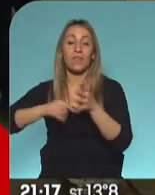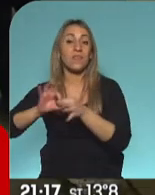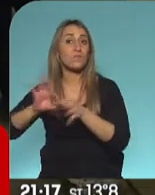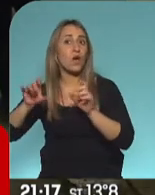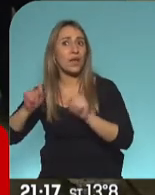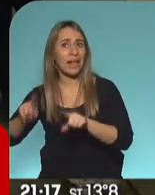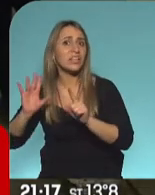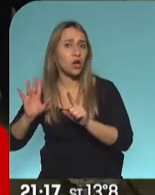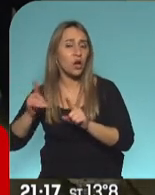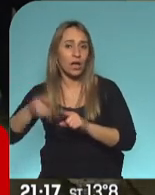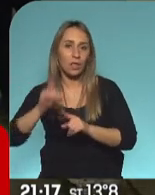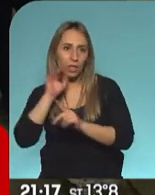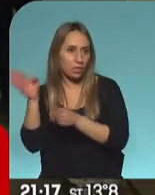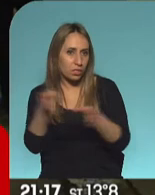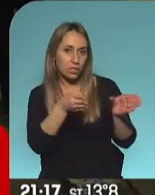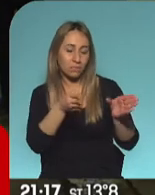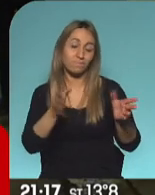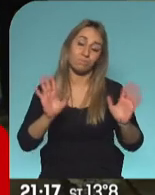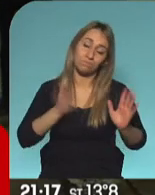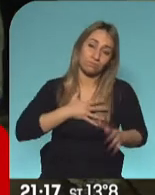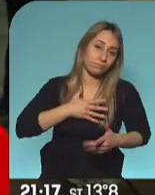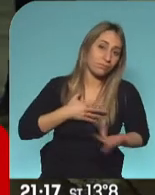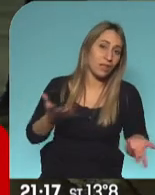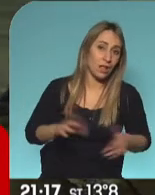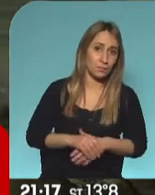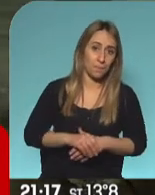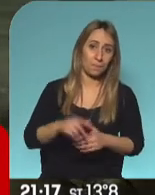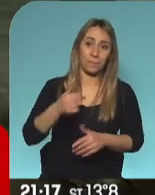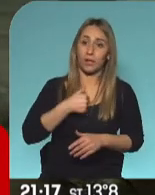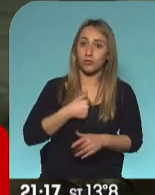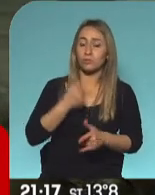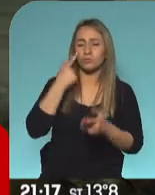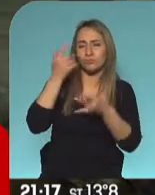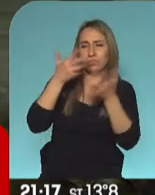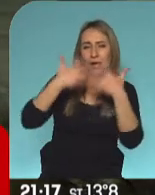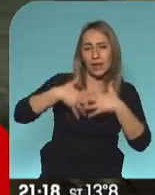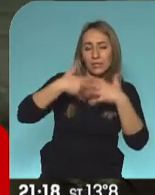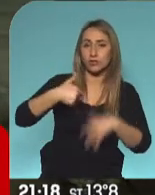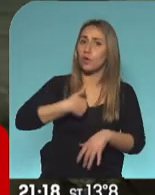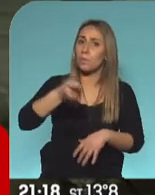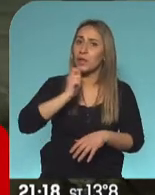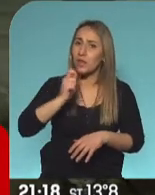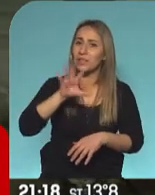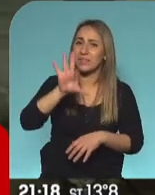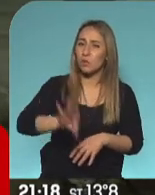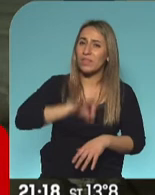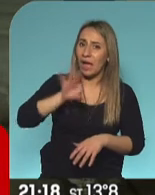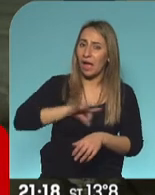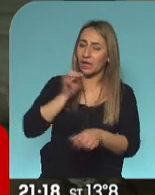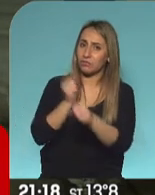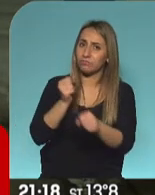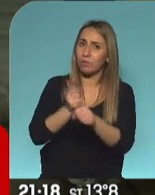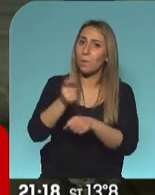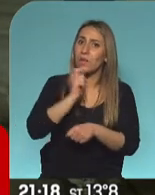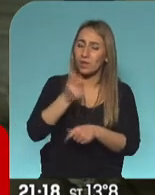que esto es lo que hay que subrayar. Yo, por lo menos como interpretado, como escritor, como periodista, que llevo 50 años en el periodismo, yo quiero